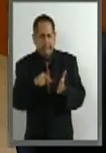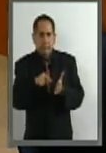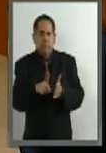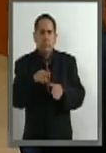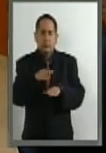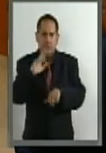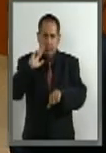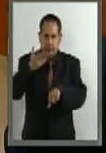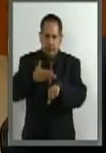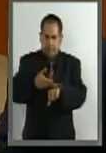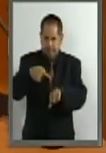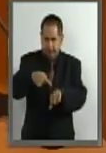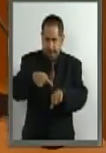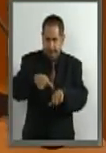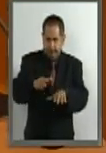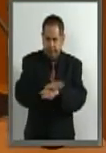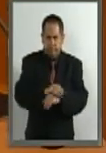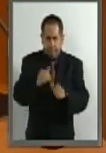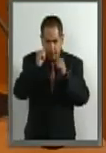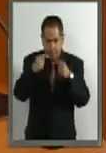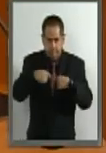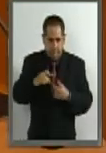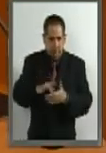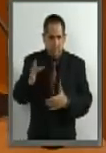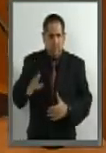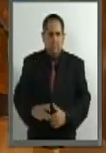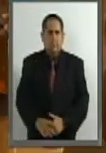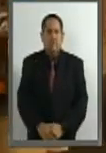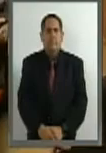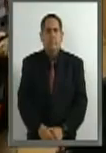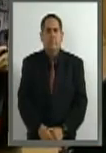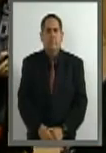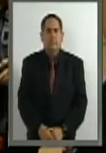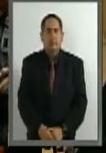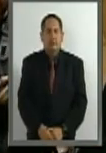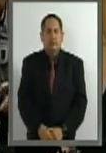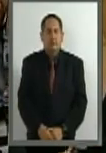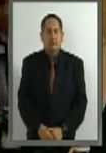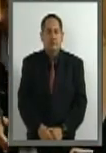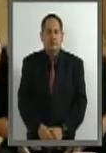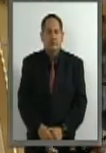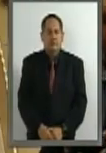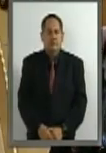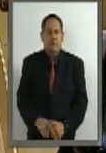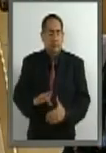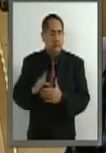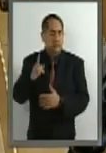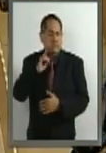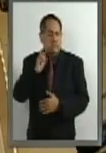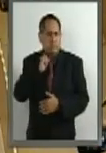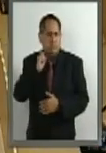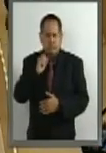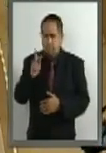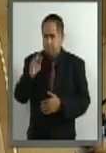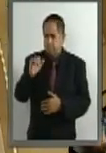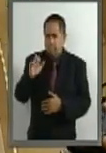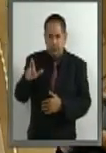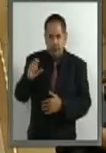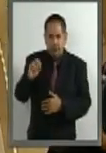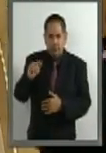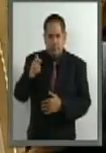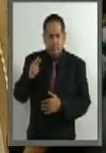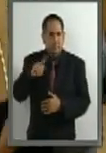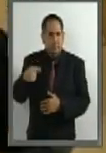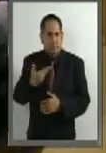responsabilidades. Por su atención, muchas gracias. Gracias, Senadora Pilar Ortega Martínez,